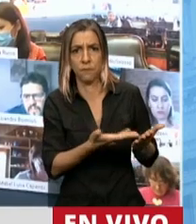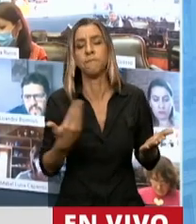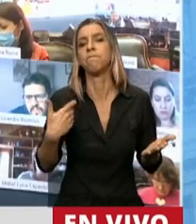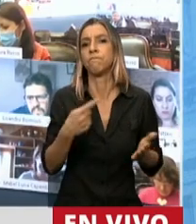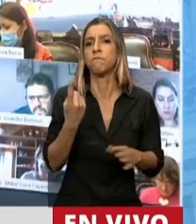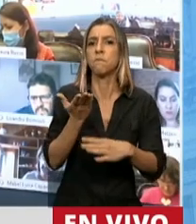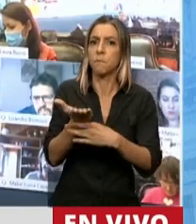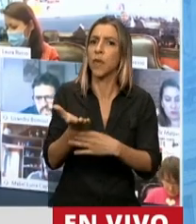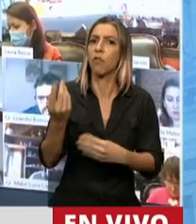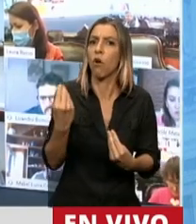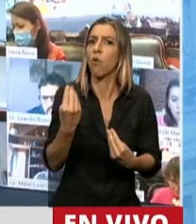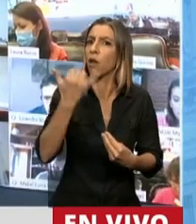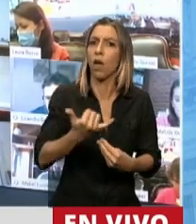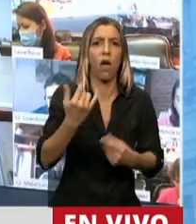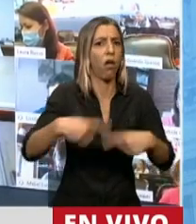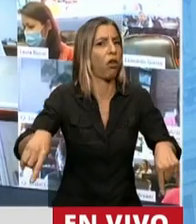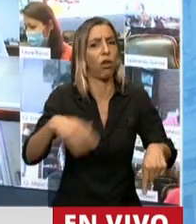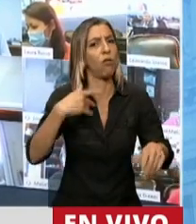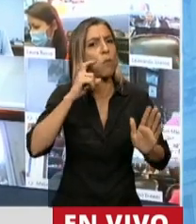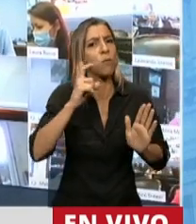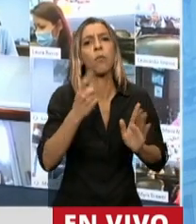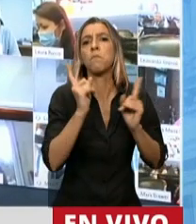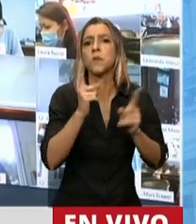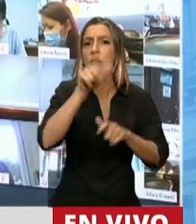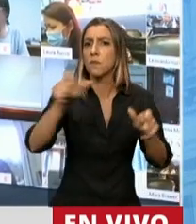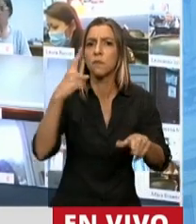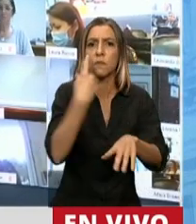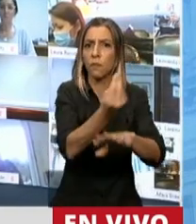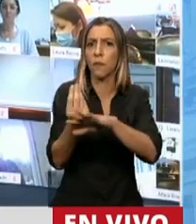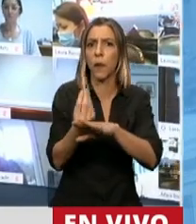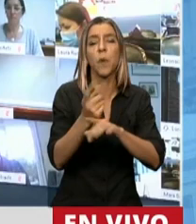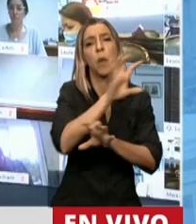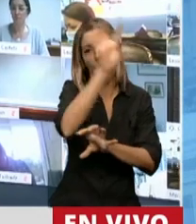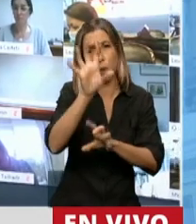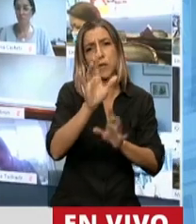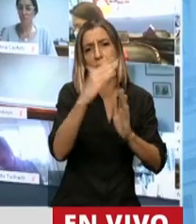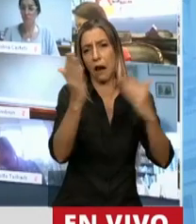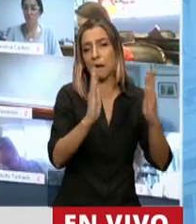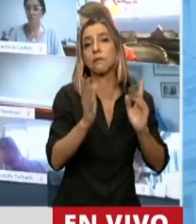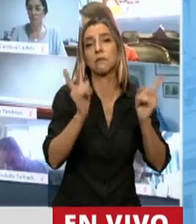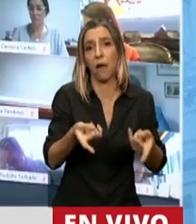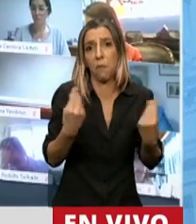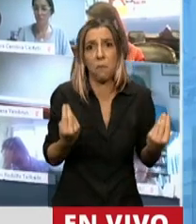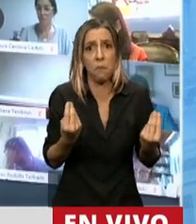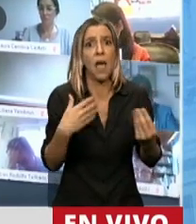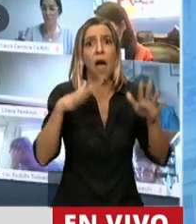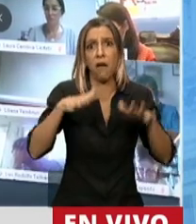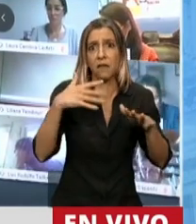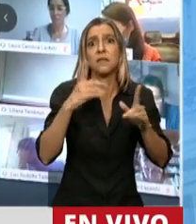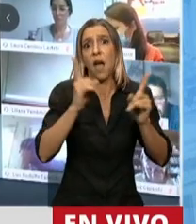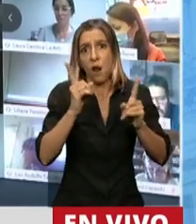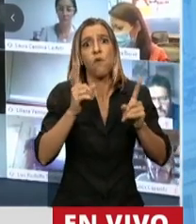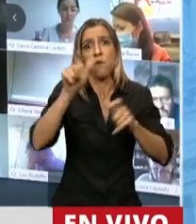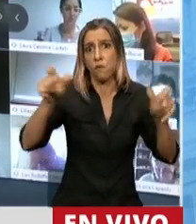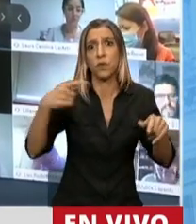cercenamiento de garantías constitucionales para sus habitantes y para los de las provincias vecinas que tienen que trabajar en San Luis o que tienen que